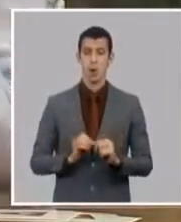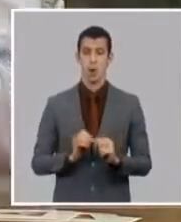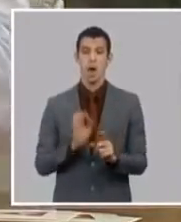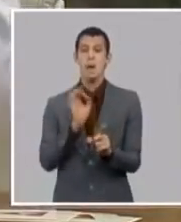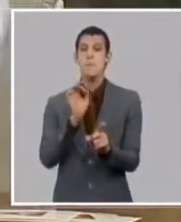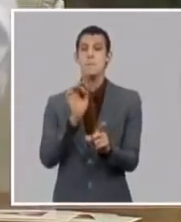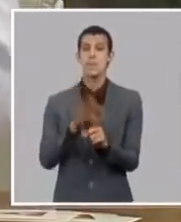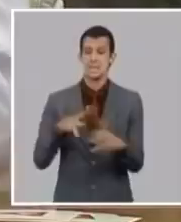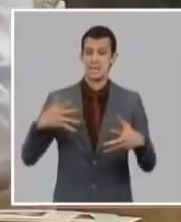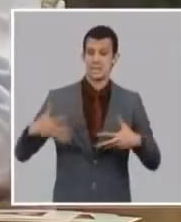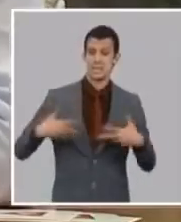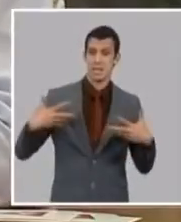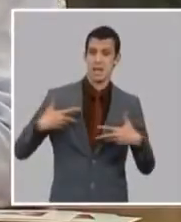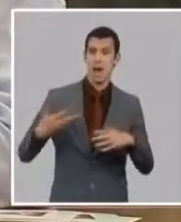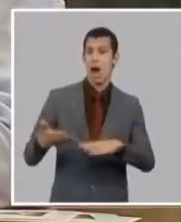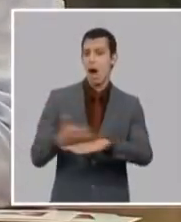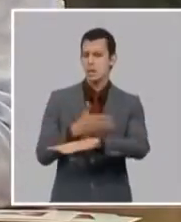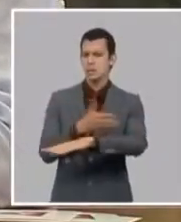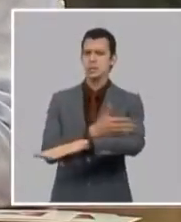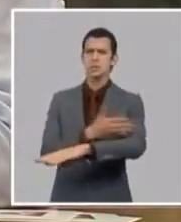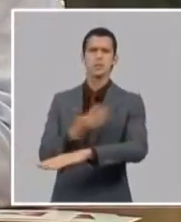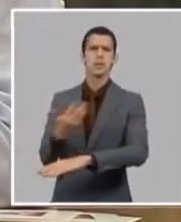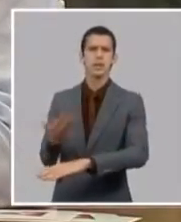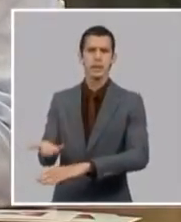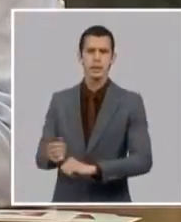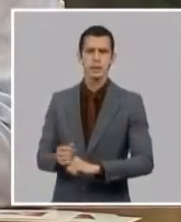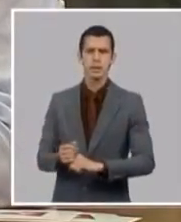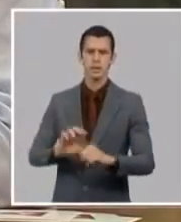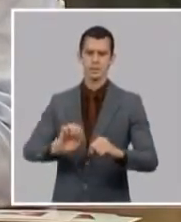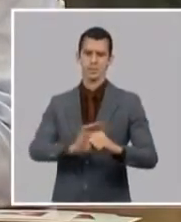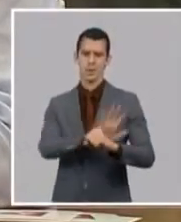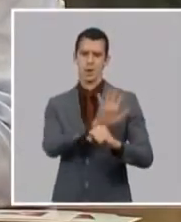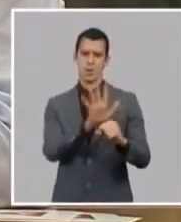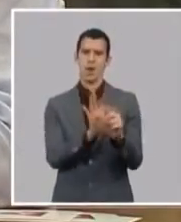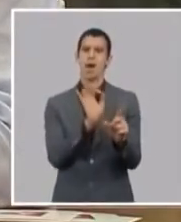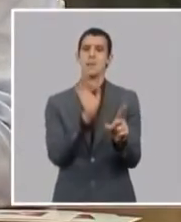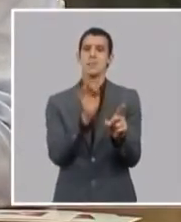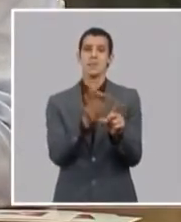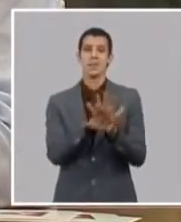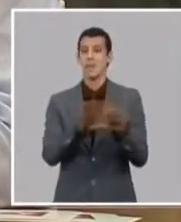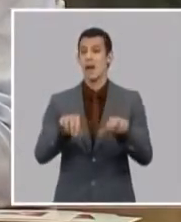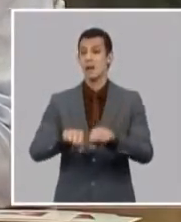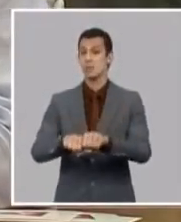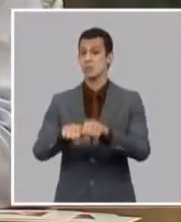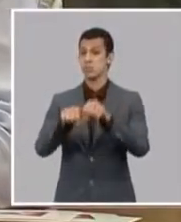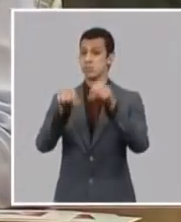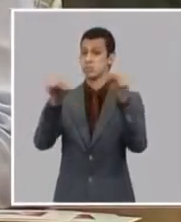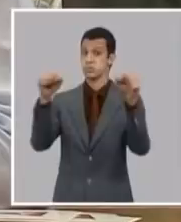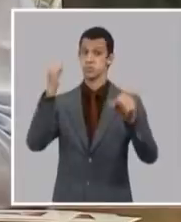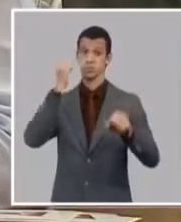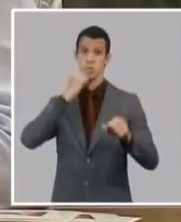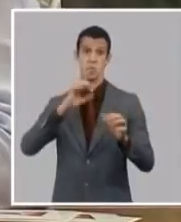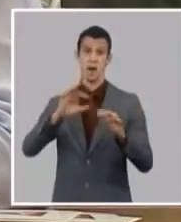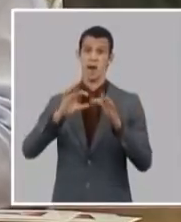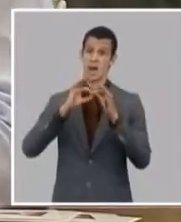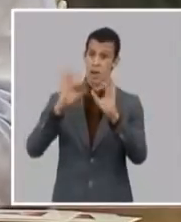que se fueron dando consecutivamente de la de las vacunas el pico pandémico no ha sido un problema de Cuba nada